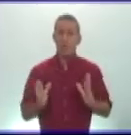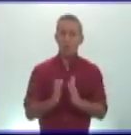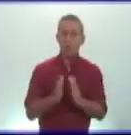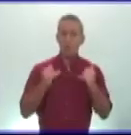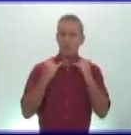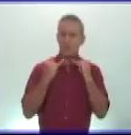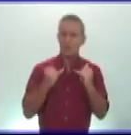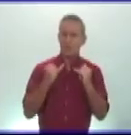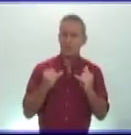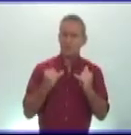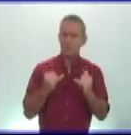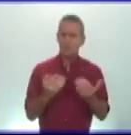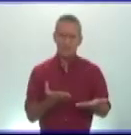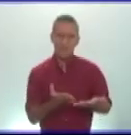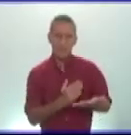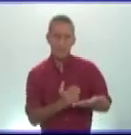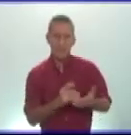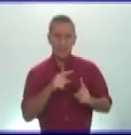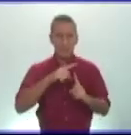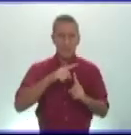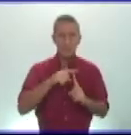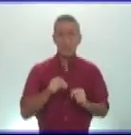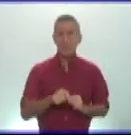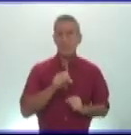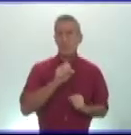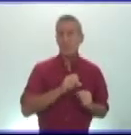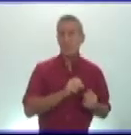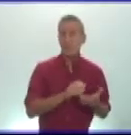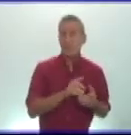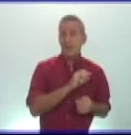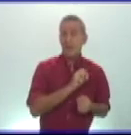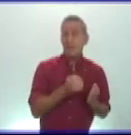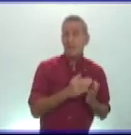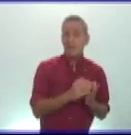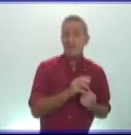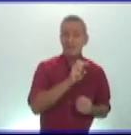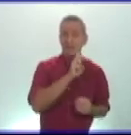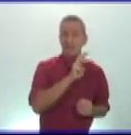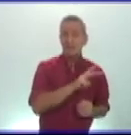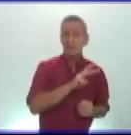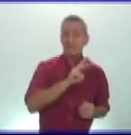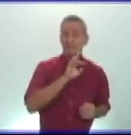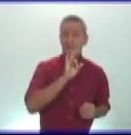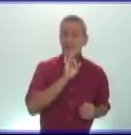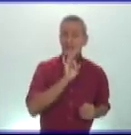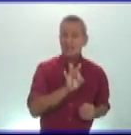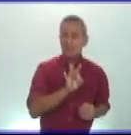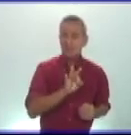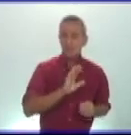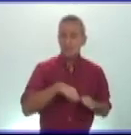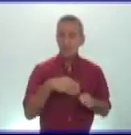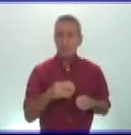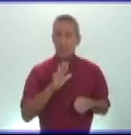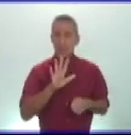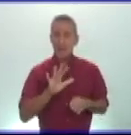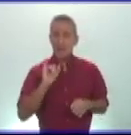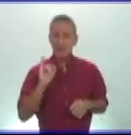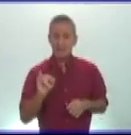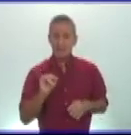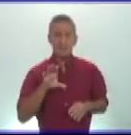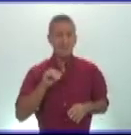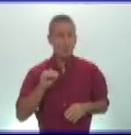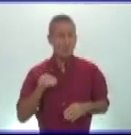que aparece en su libro de texto en la página 38 a la 56 dice que estamos hablando de una civilización que tiene